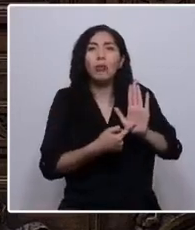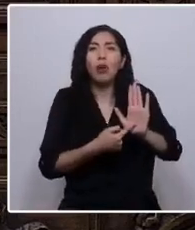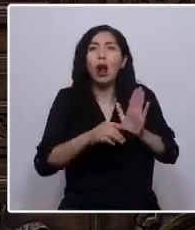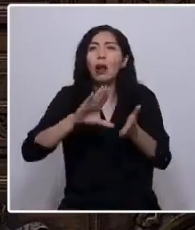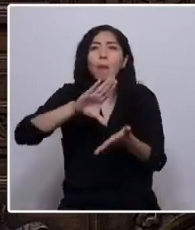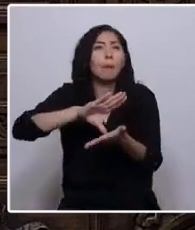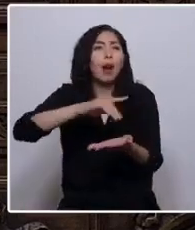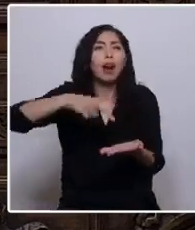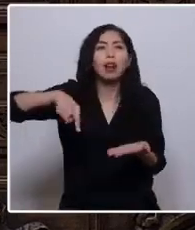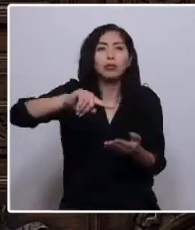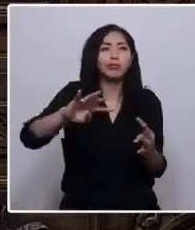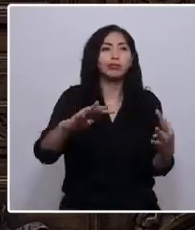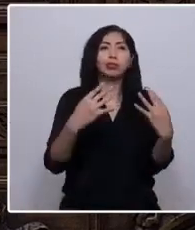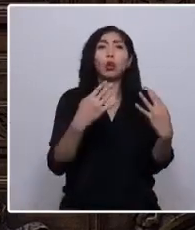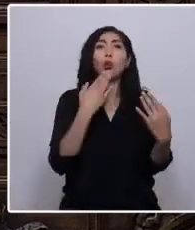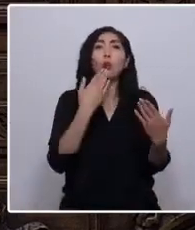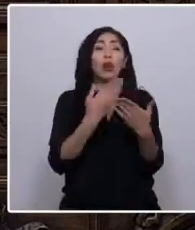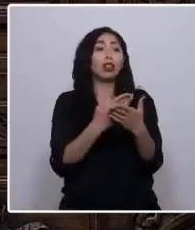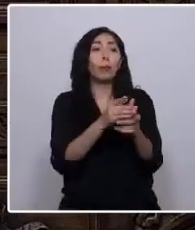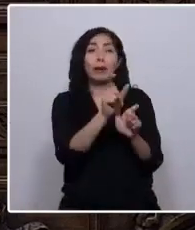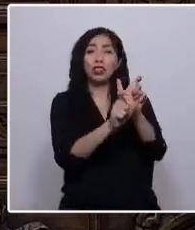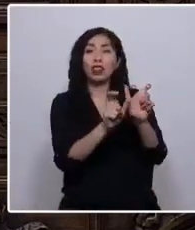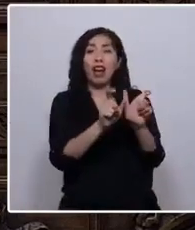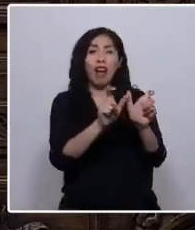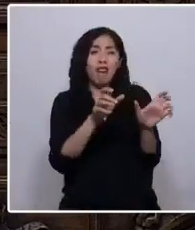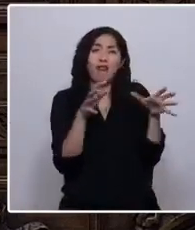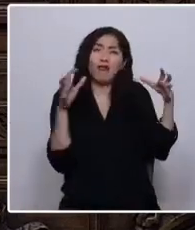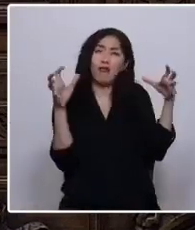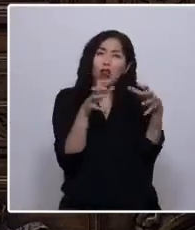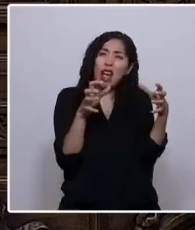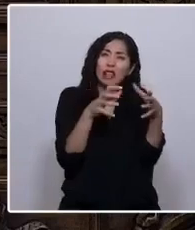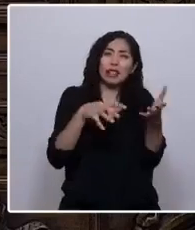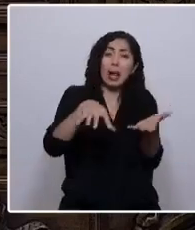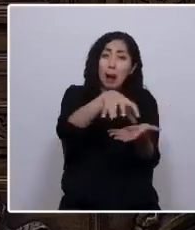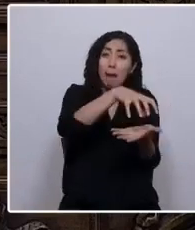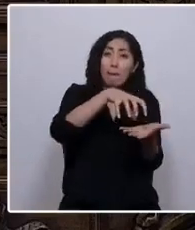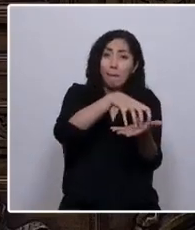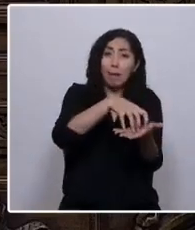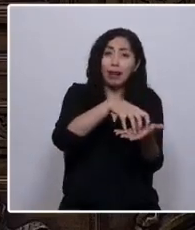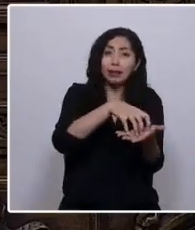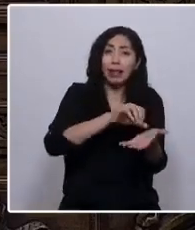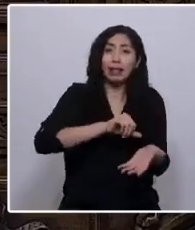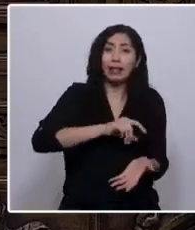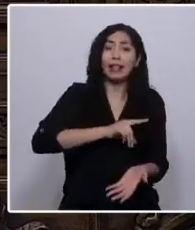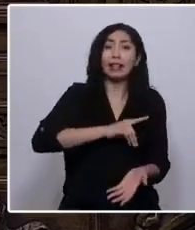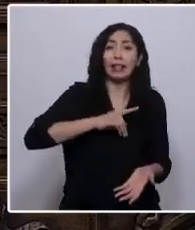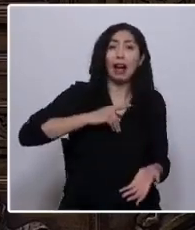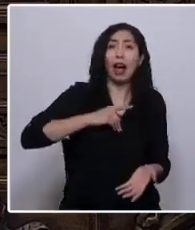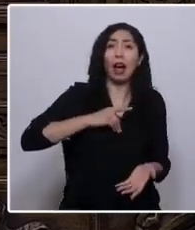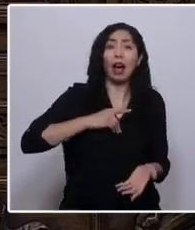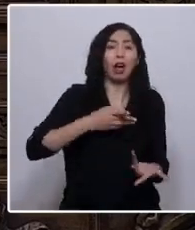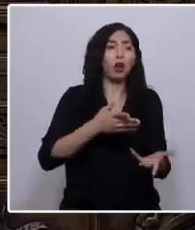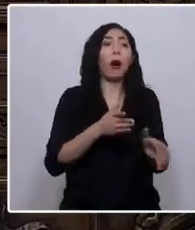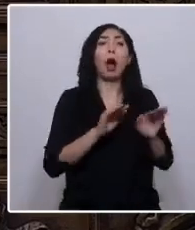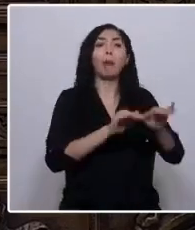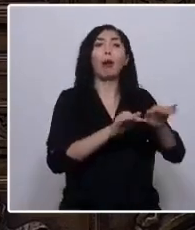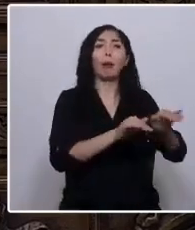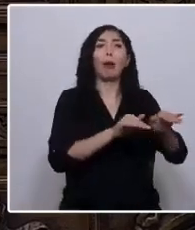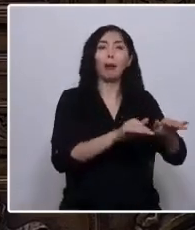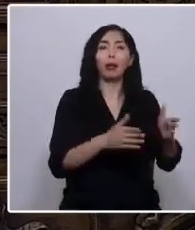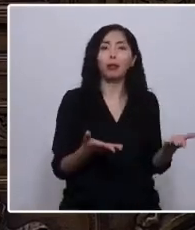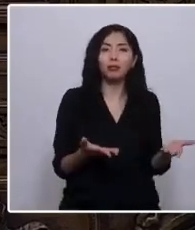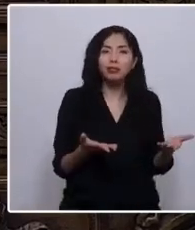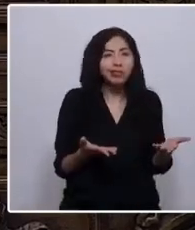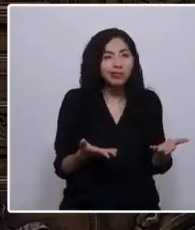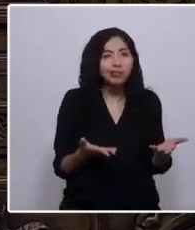a los violentistas de Plaza Dignidad y se le niega a los vecinos de Plaza Baquedano? Esto se repite en el norte, en el